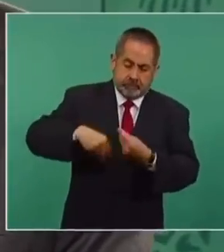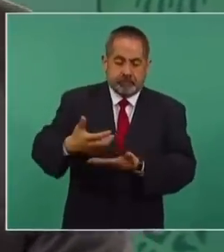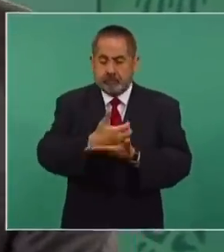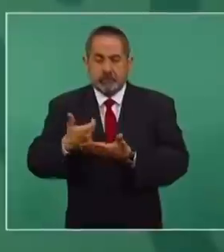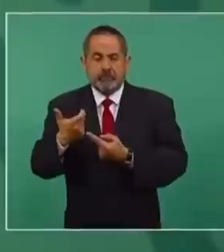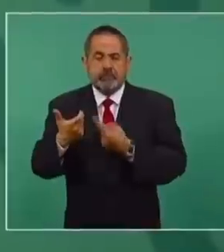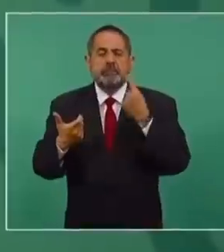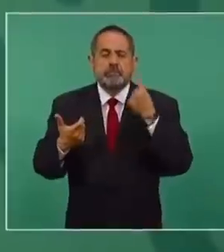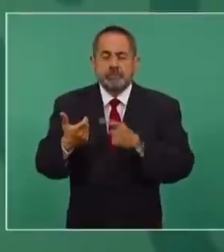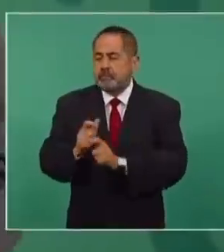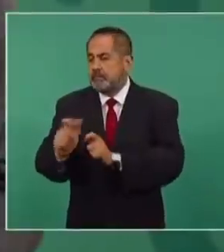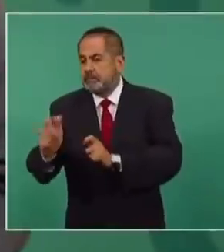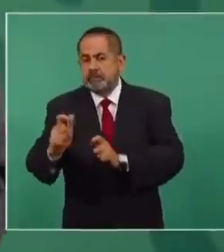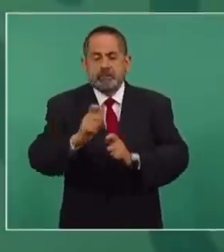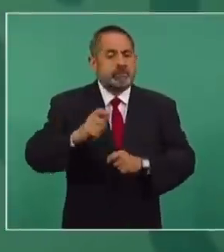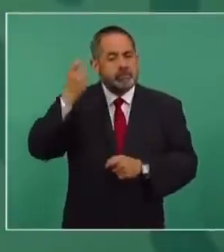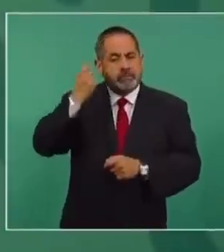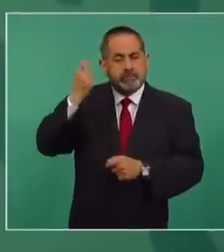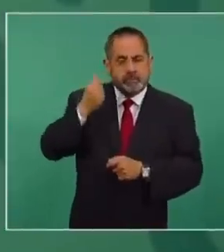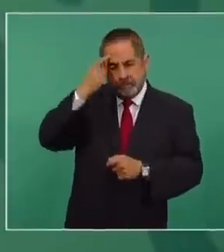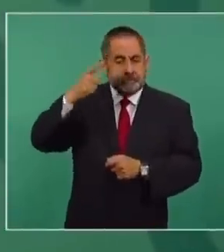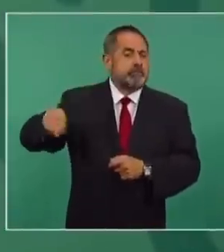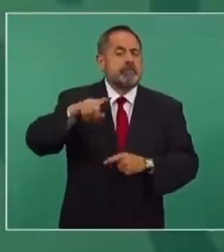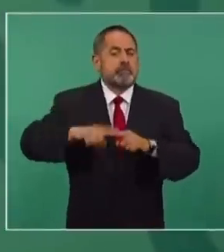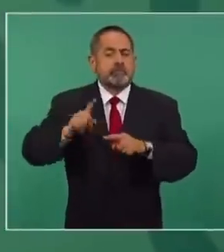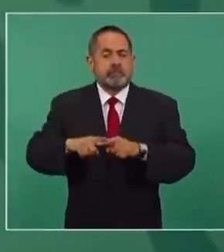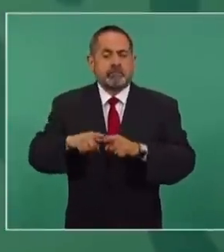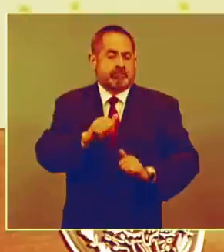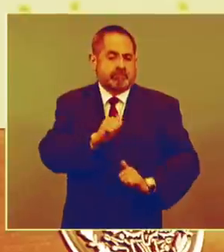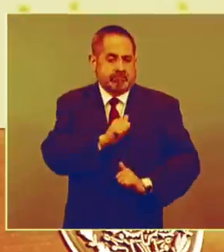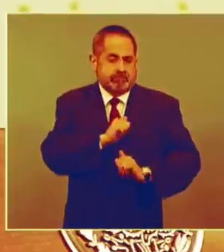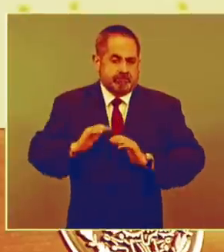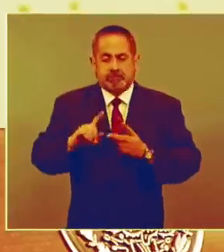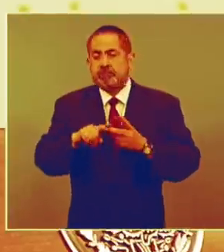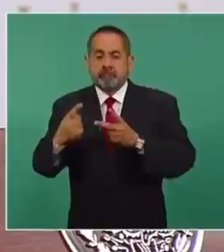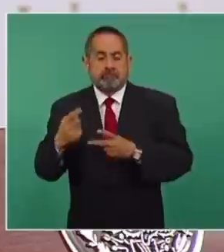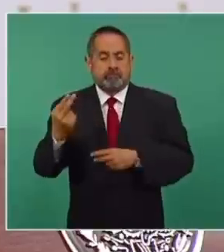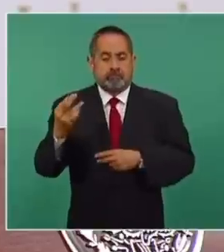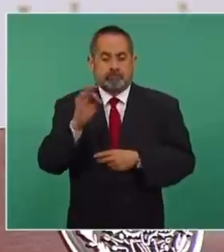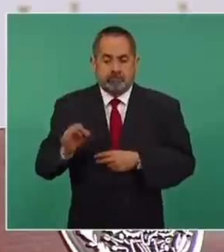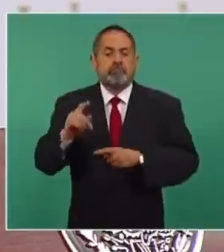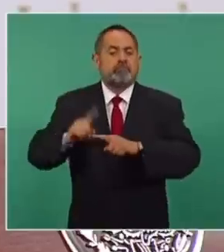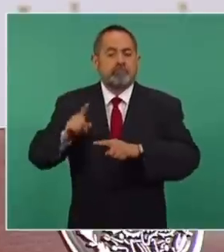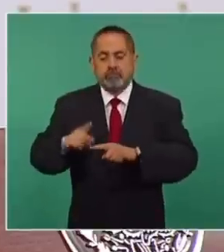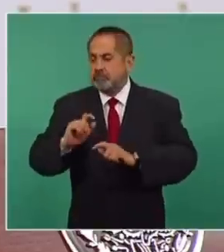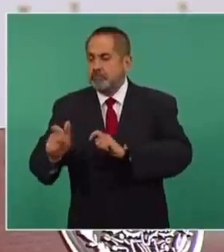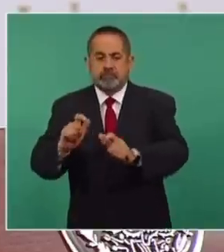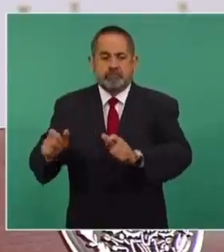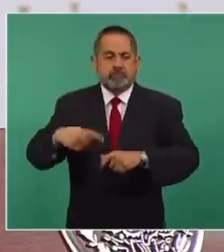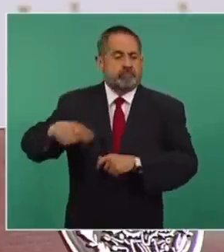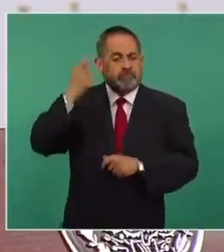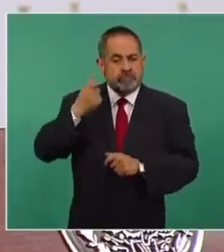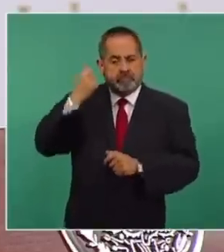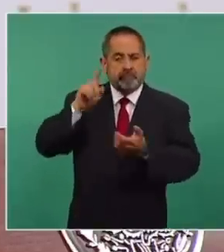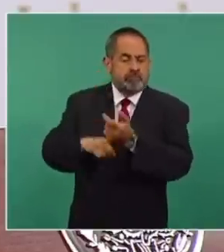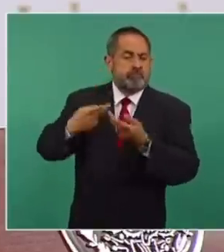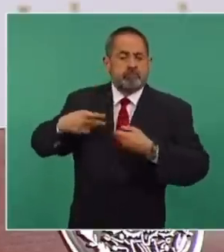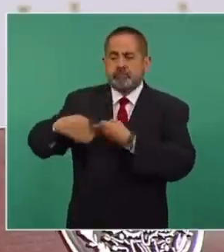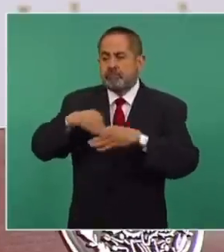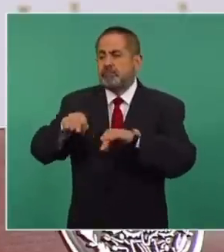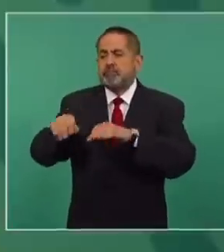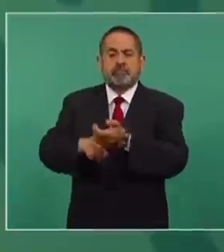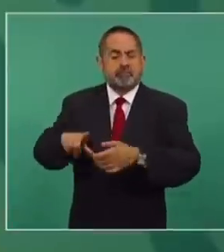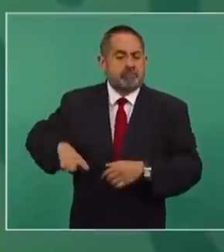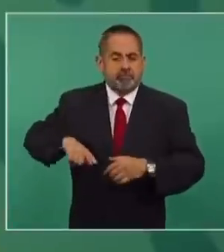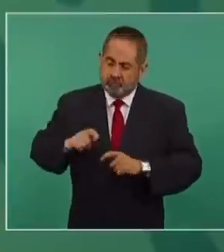de pensiones de las Fuerzas Armadas y 25 por ciento para el pago de pensiones de los trabajadores al